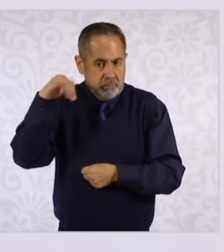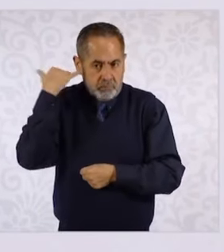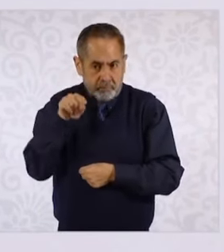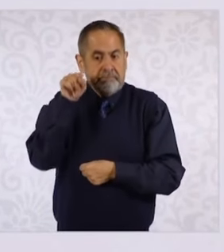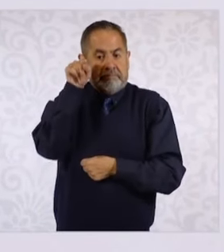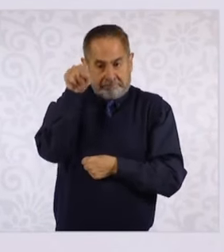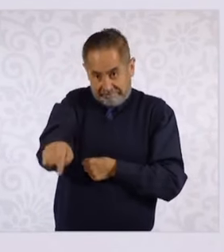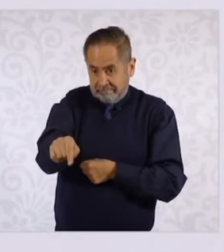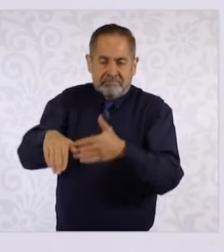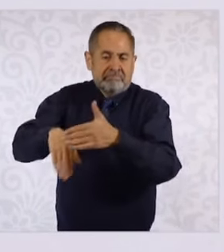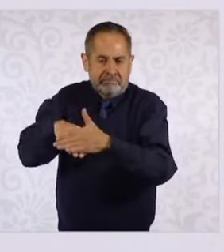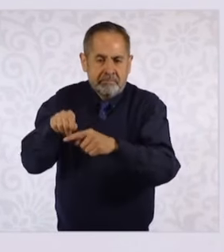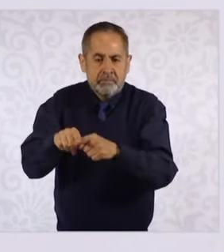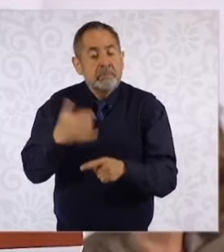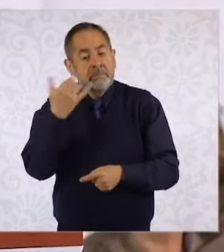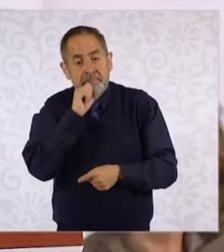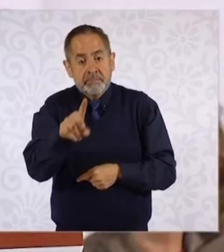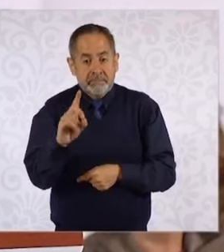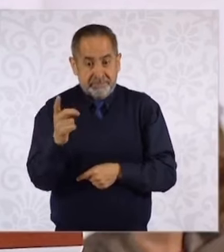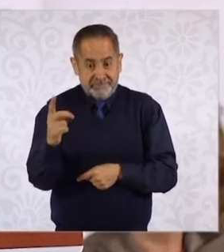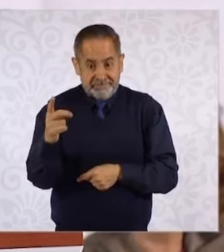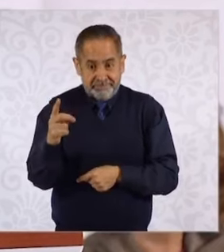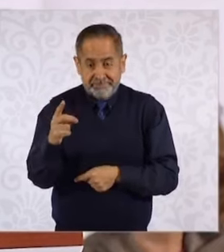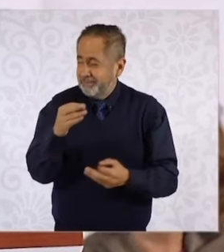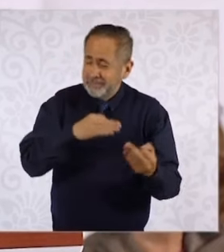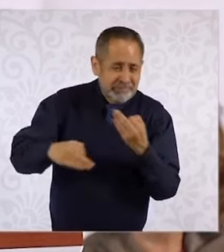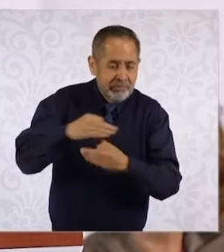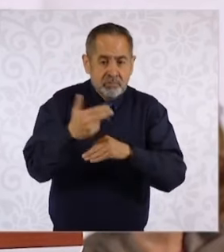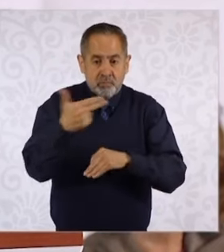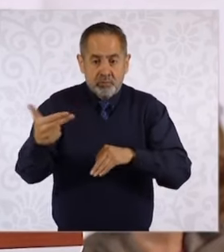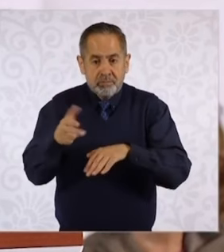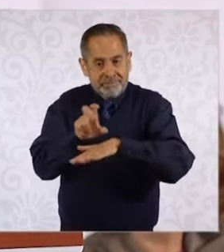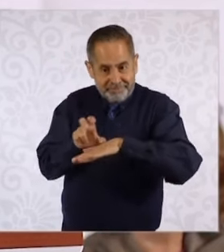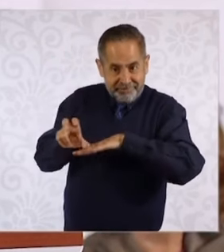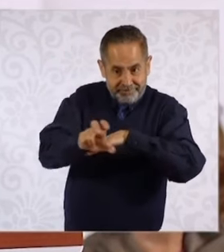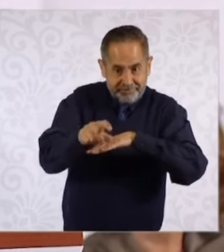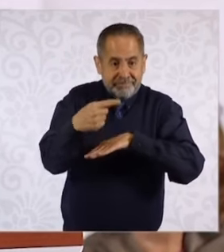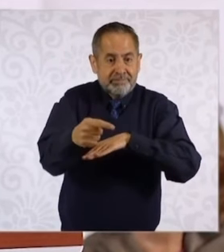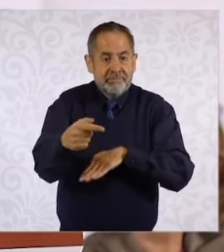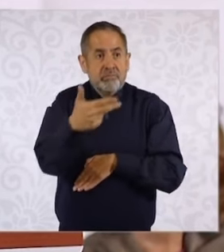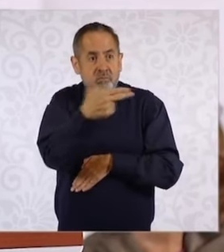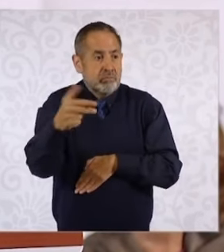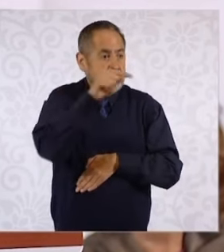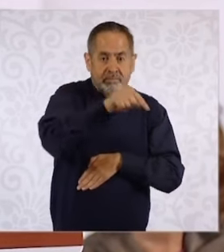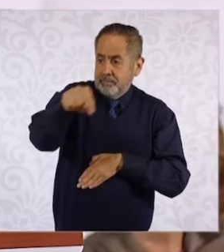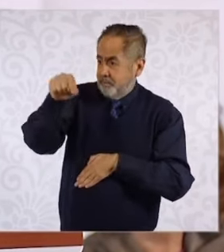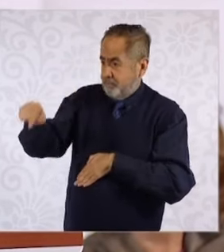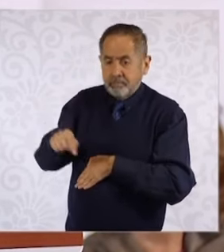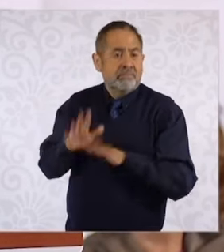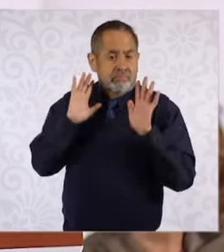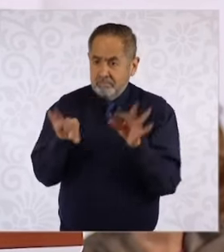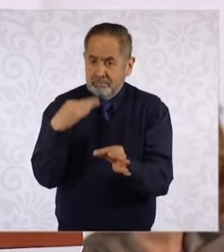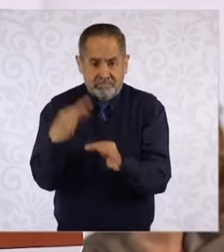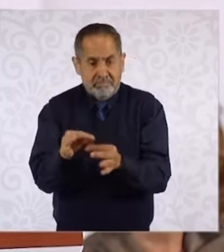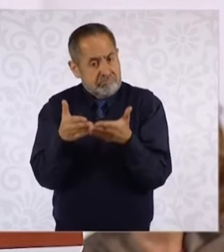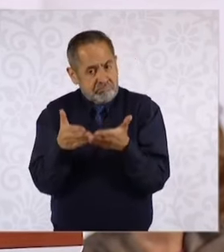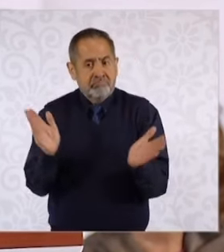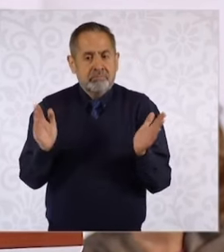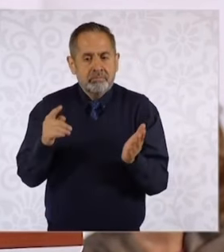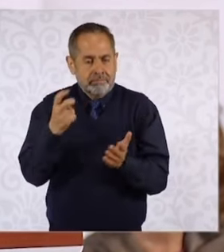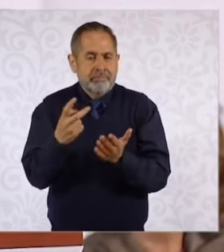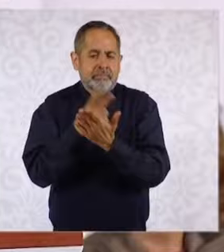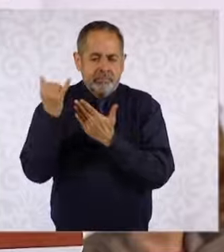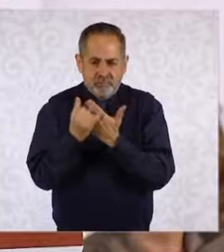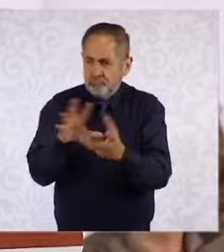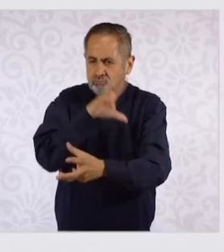diciembre tienen que estar funcionando todos los hoteles del Tren Maya como parte del proyecto